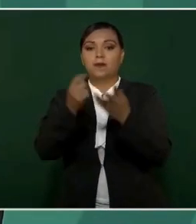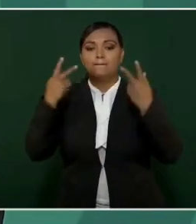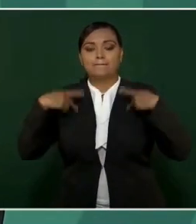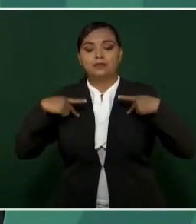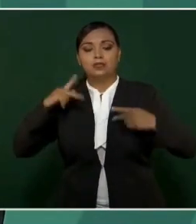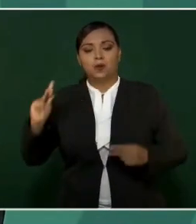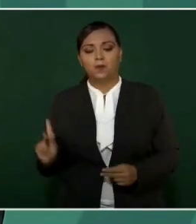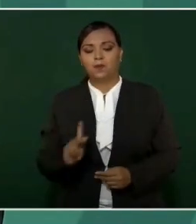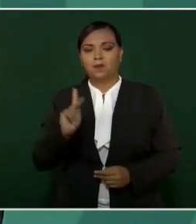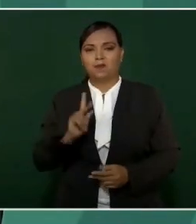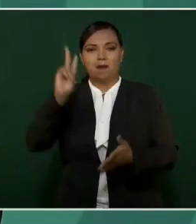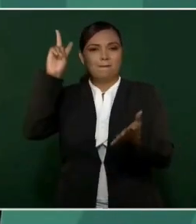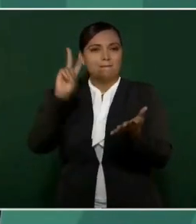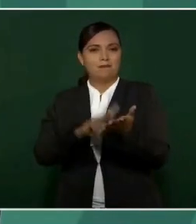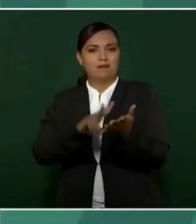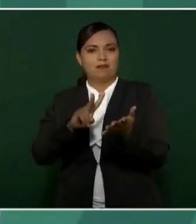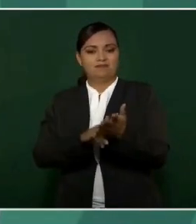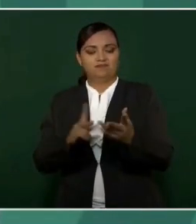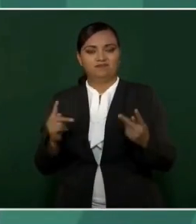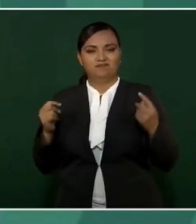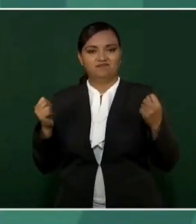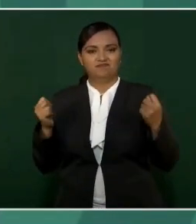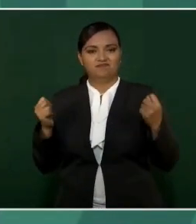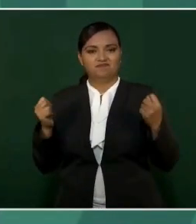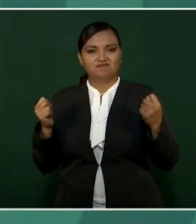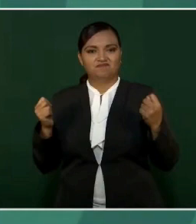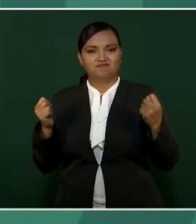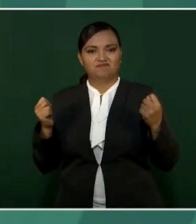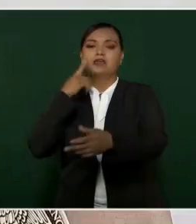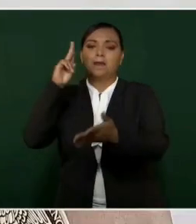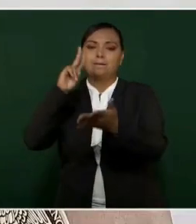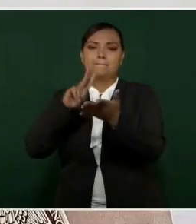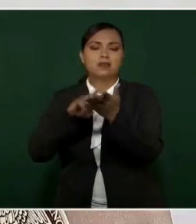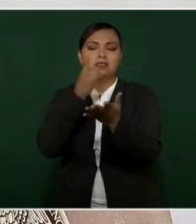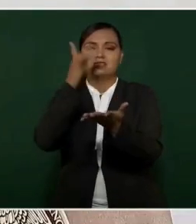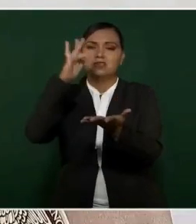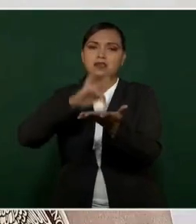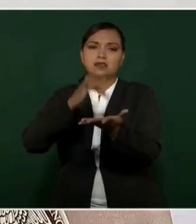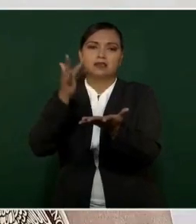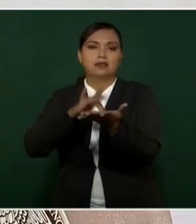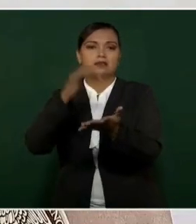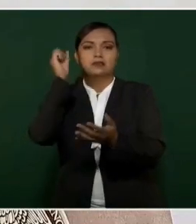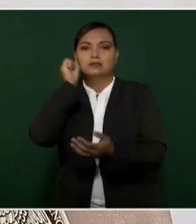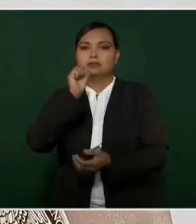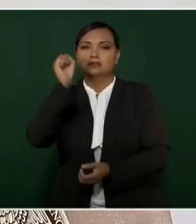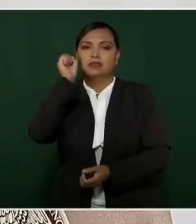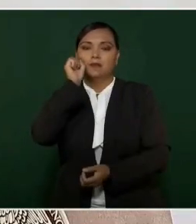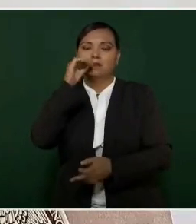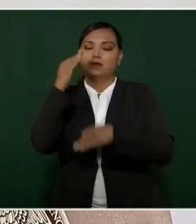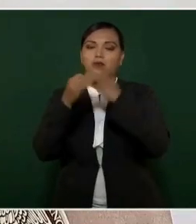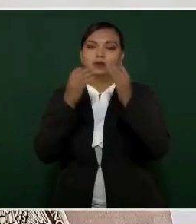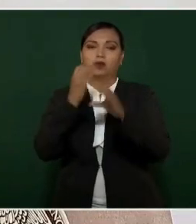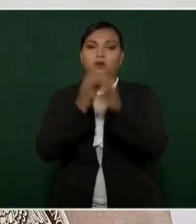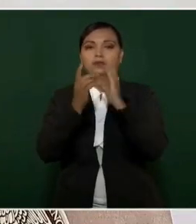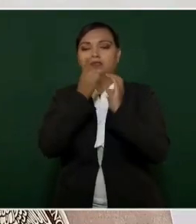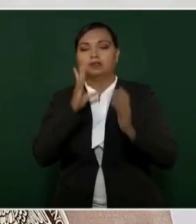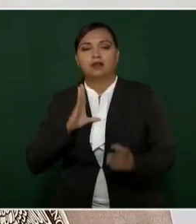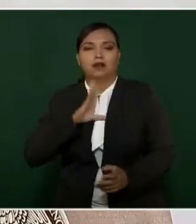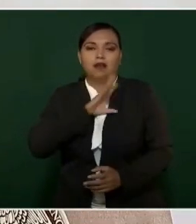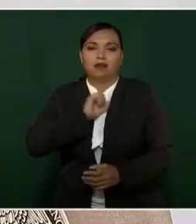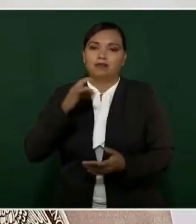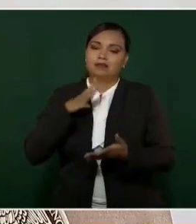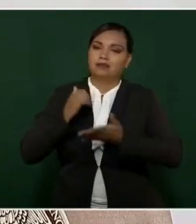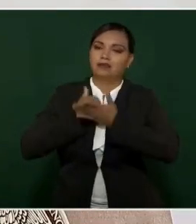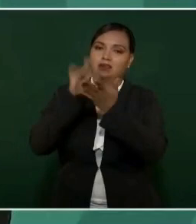valiente, heroico, que valora y le agradece sinceramente sus repetidas expresiones de cariño y de